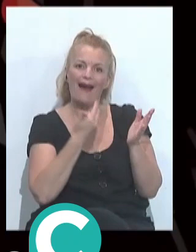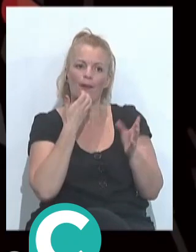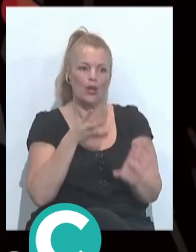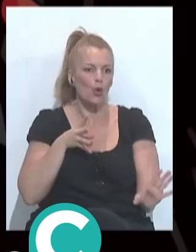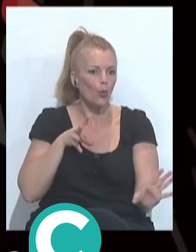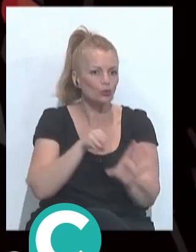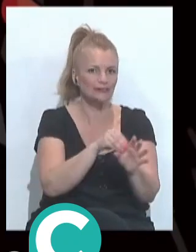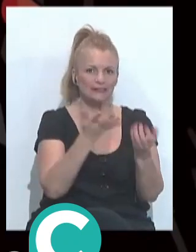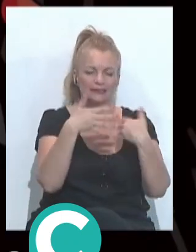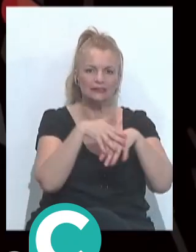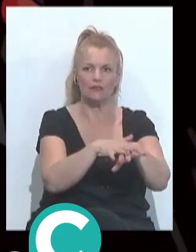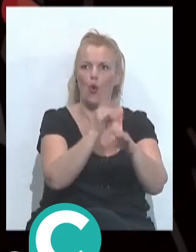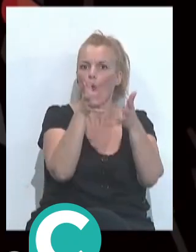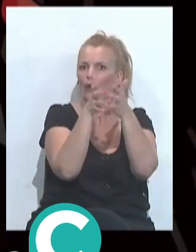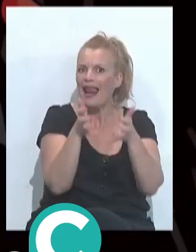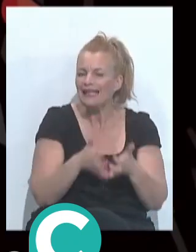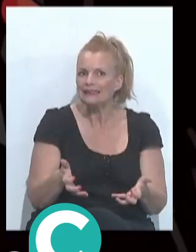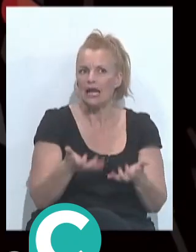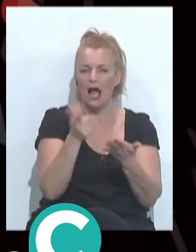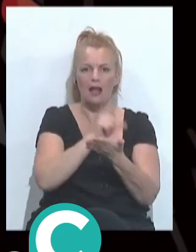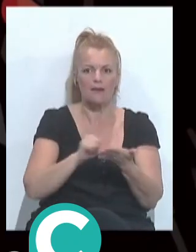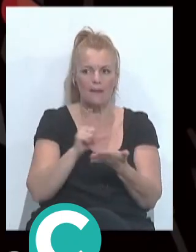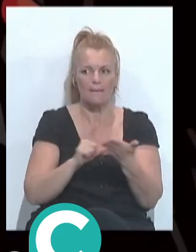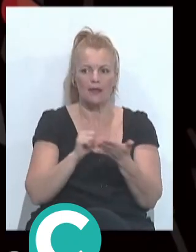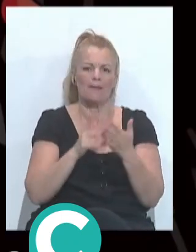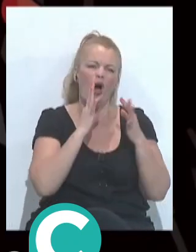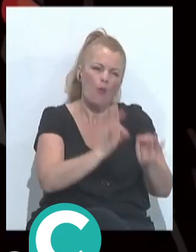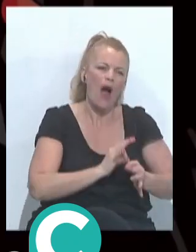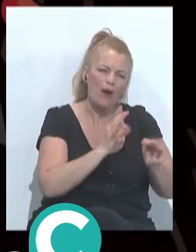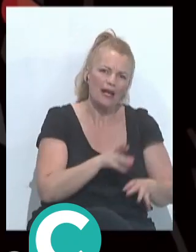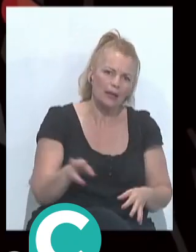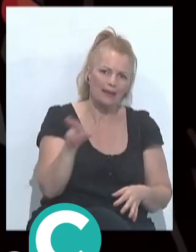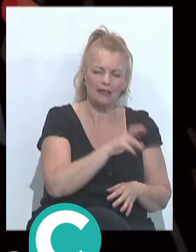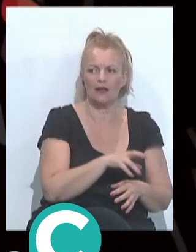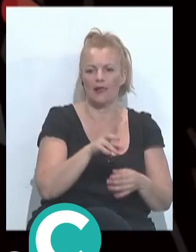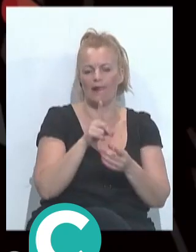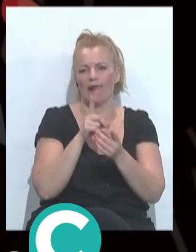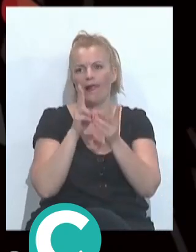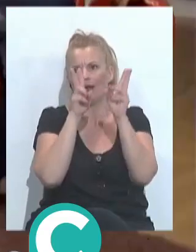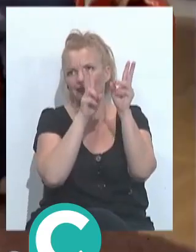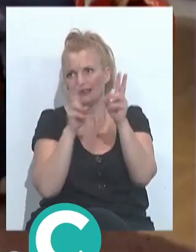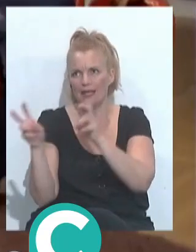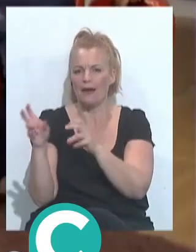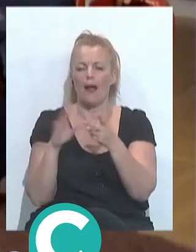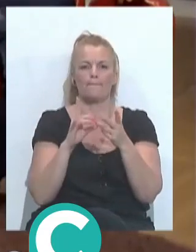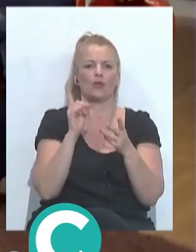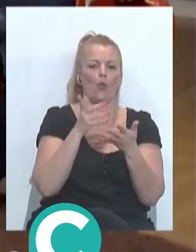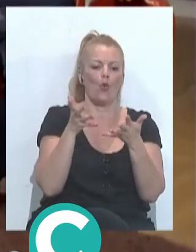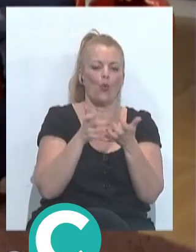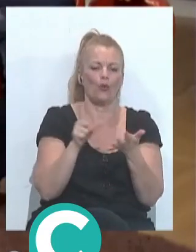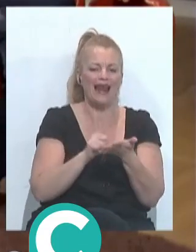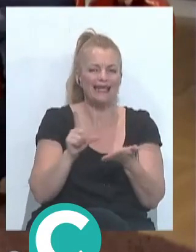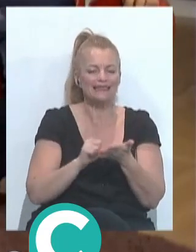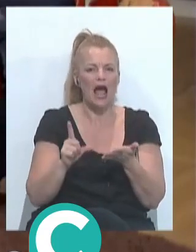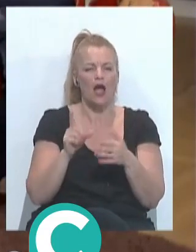letra que da la vuelta para no decirlo de siempre en determinados temas o una letra que no